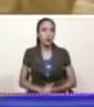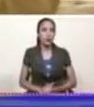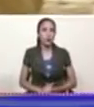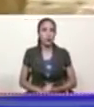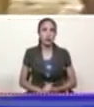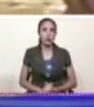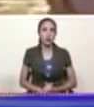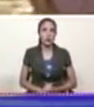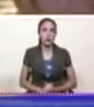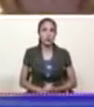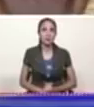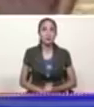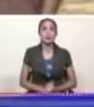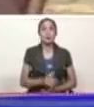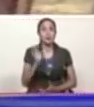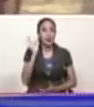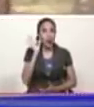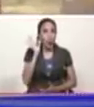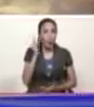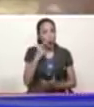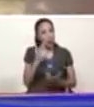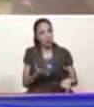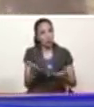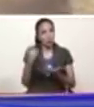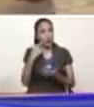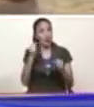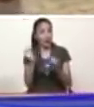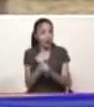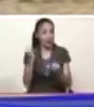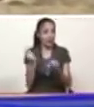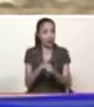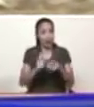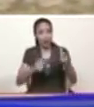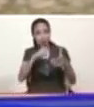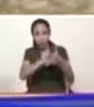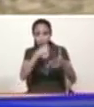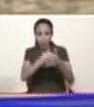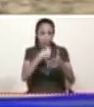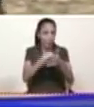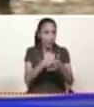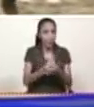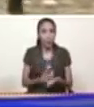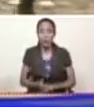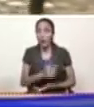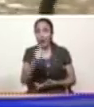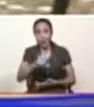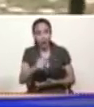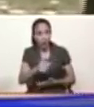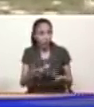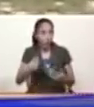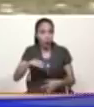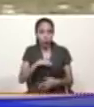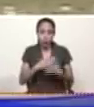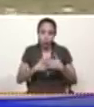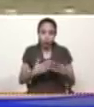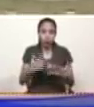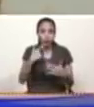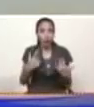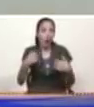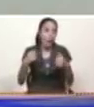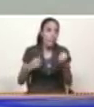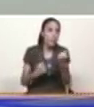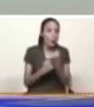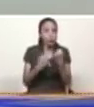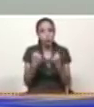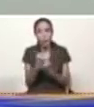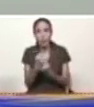campesinos y campesinas que son los que trabajan la tierra en primer lugar queremos nosotros desde aquí manifestar el contundente apoyo que